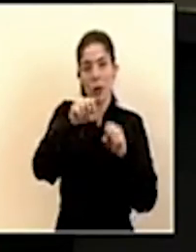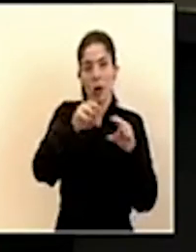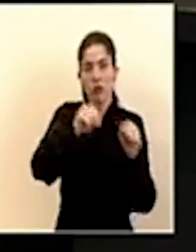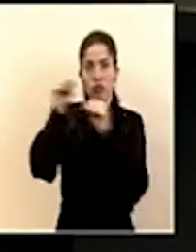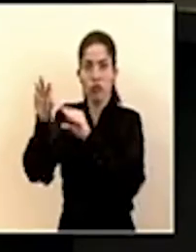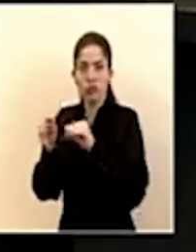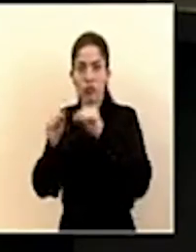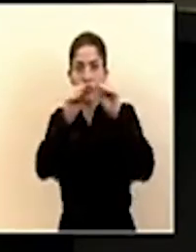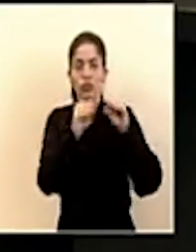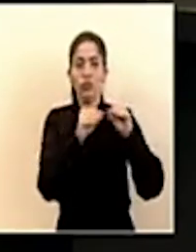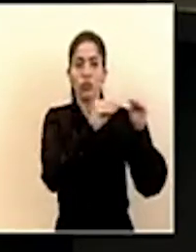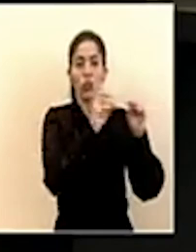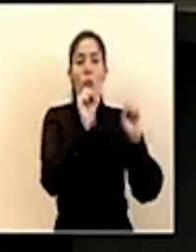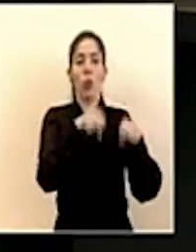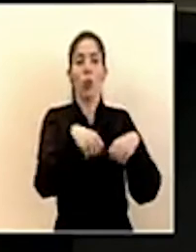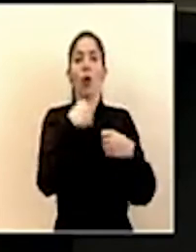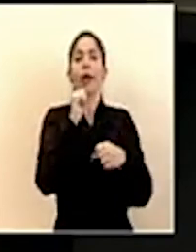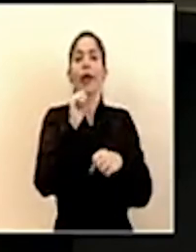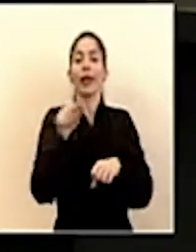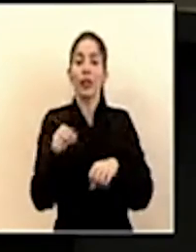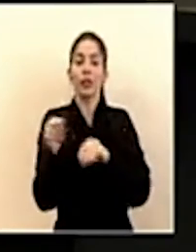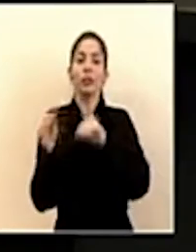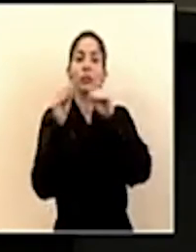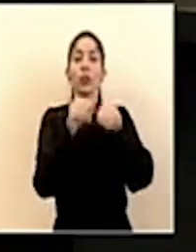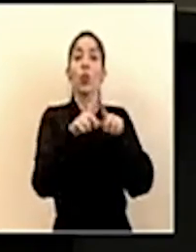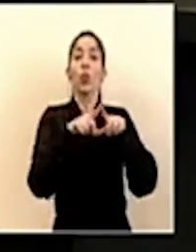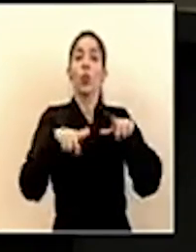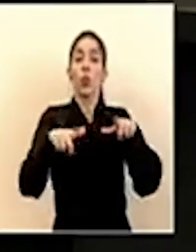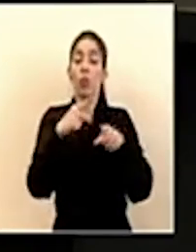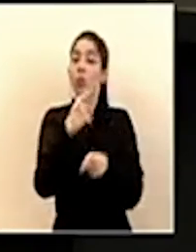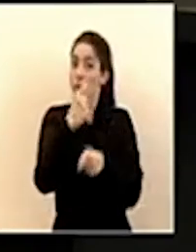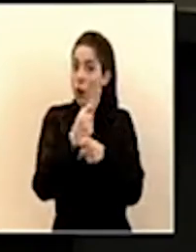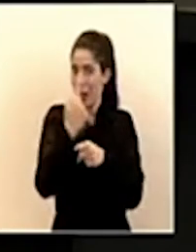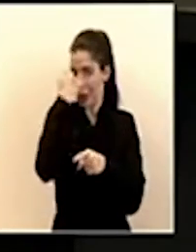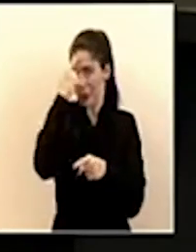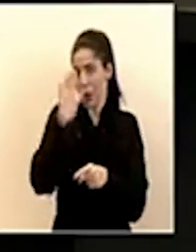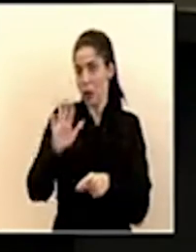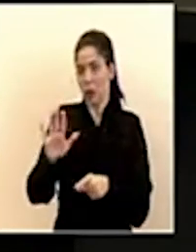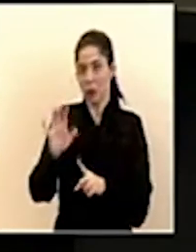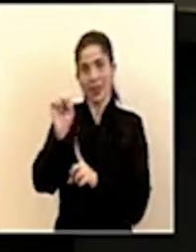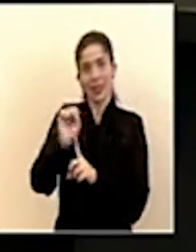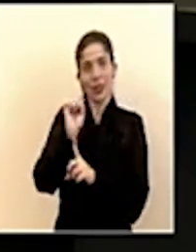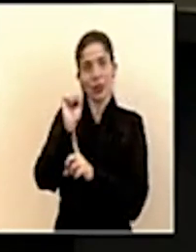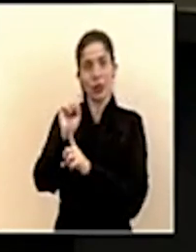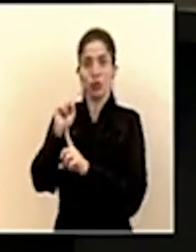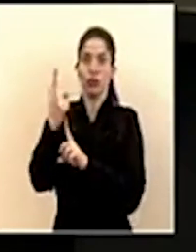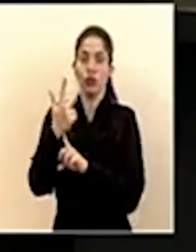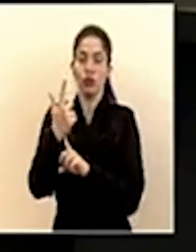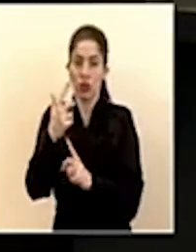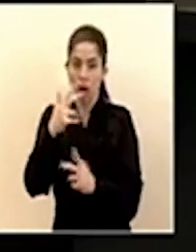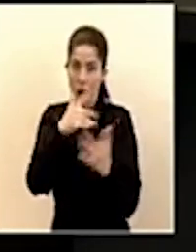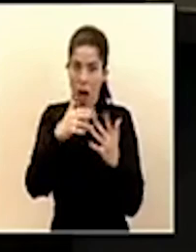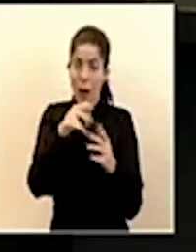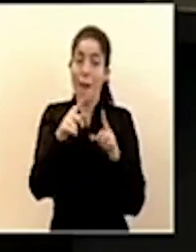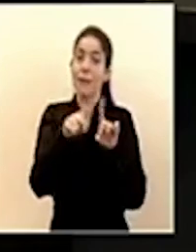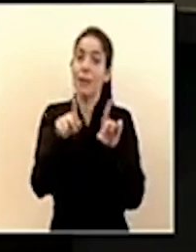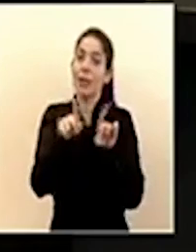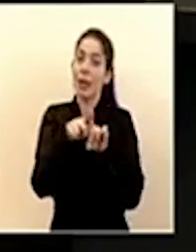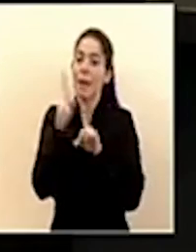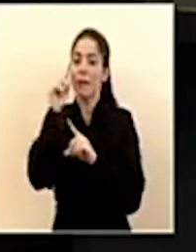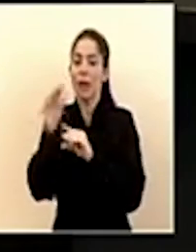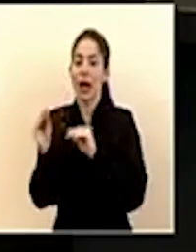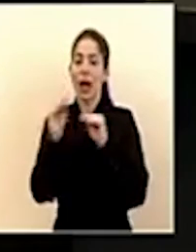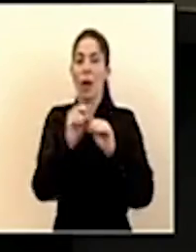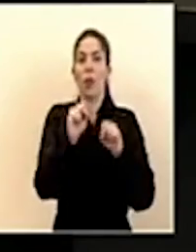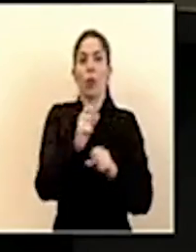ponerlos en un entorno no sólo apropiado para su condición social sino para su